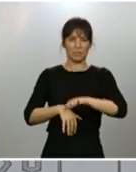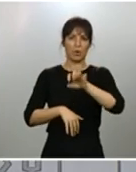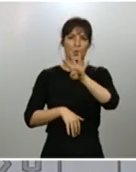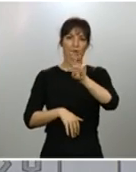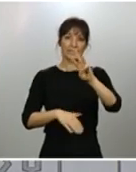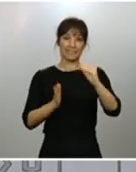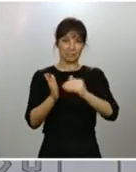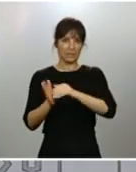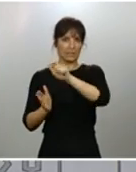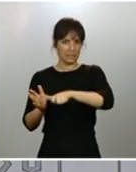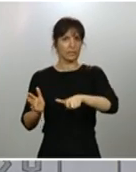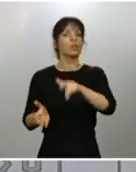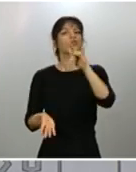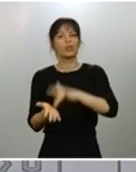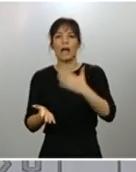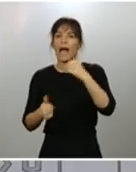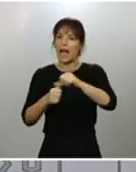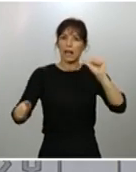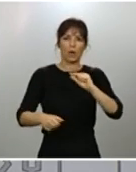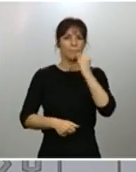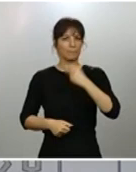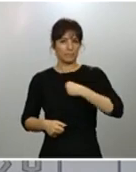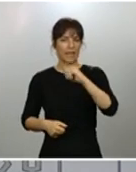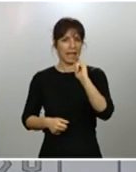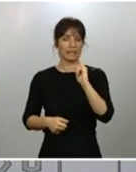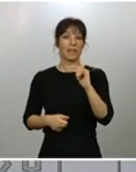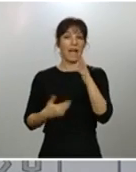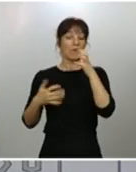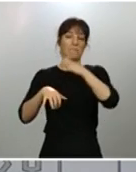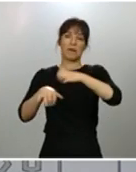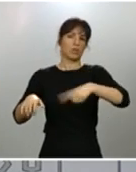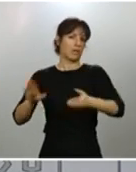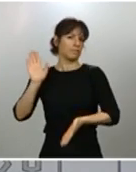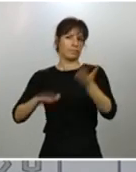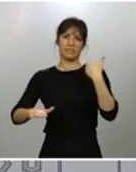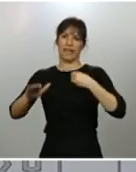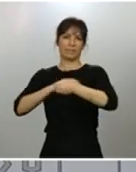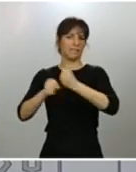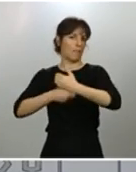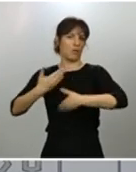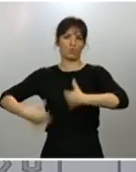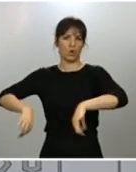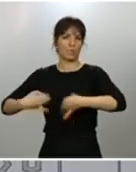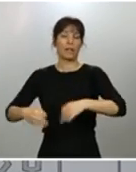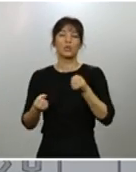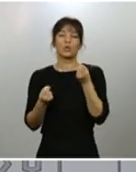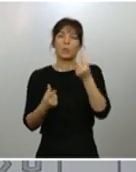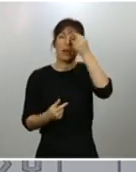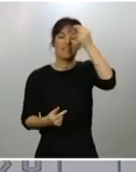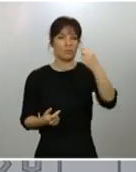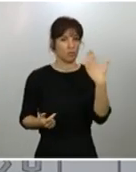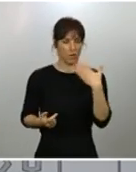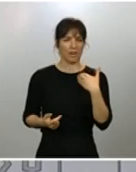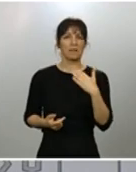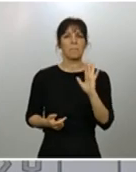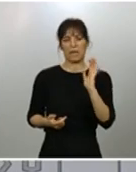que han estado en algún momento afectados. Ahora mismo, la gran mayoría de ellos están ya reincorporados al servicio. No les puedo dar el dato exacto, pero sí que la gran